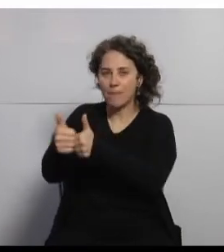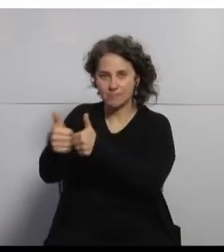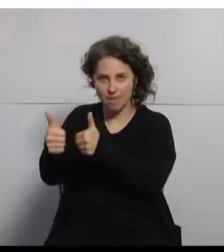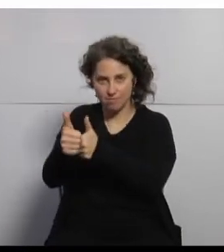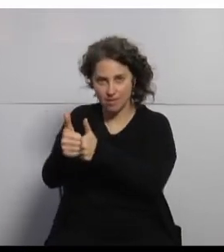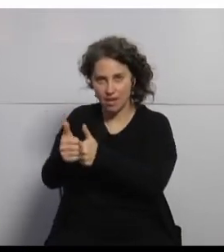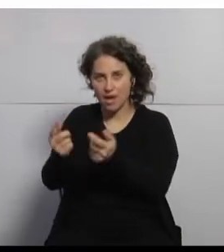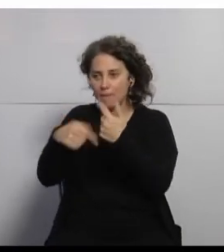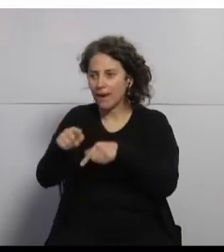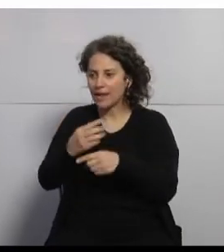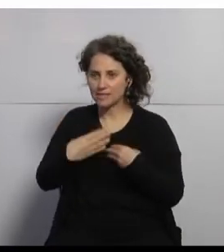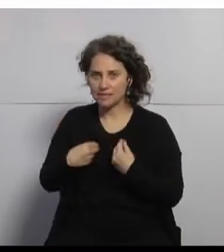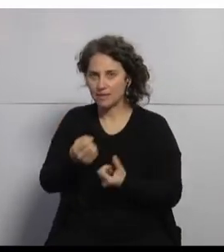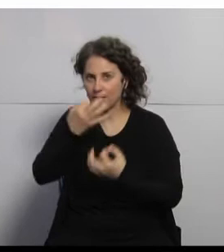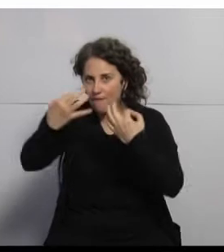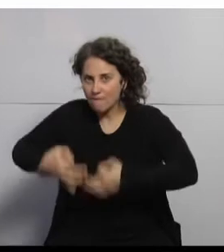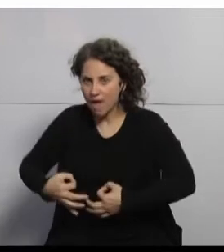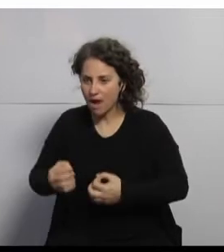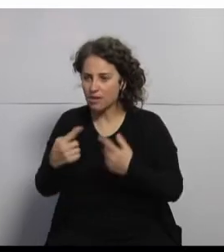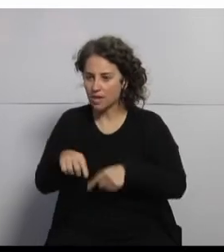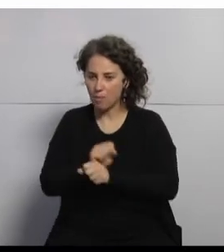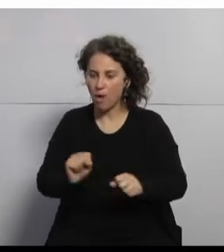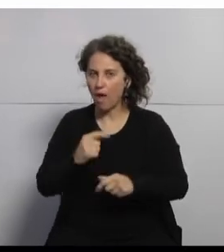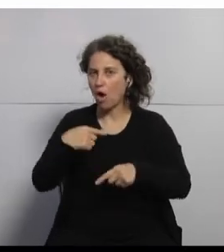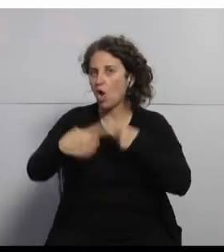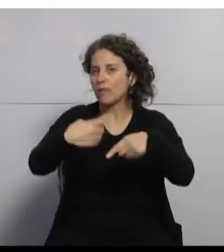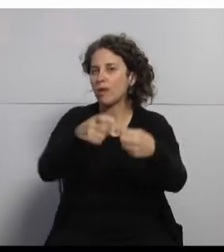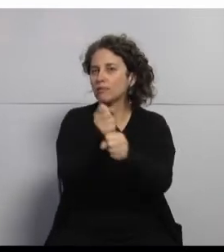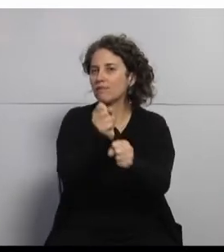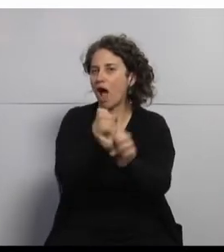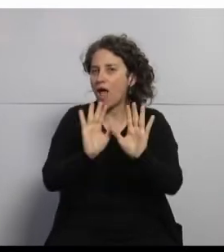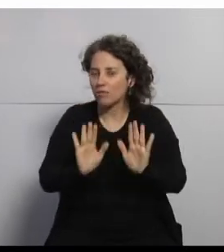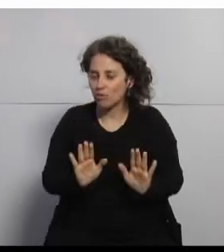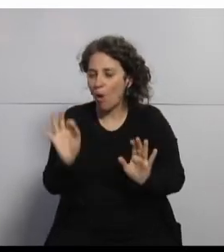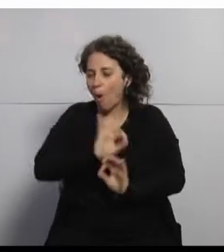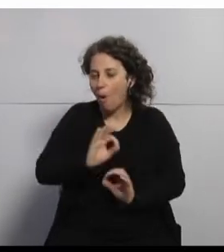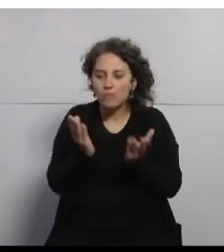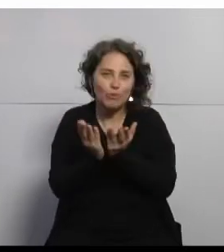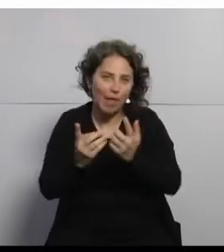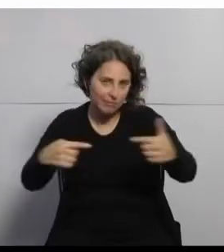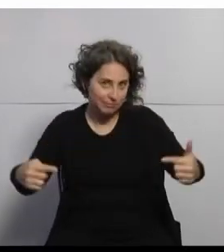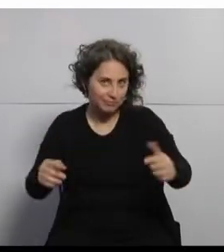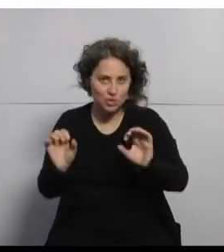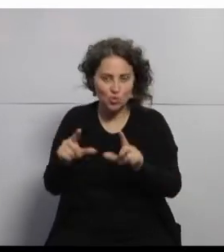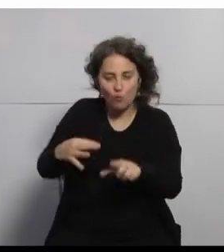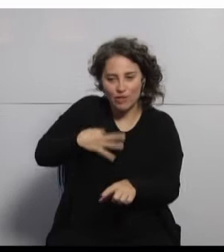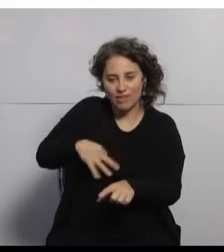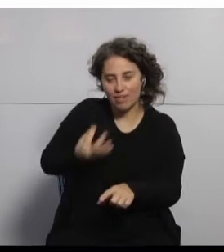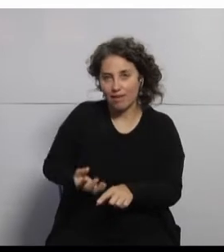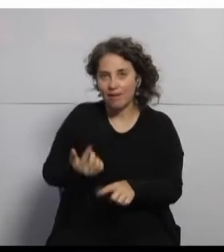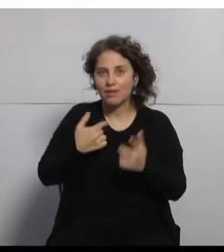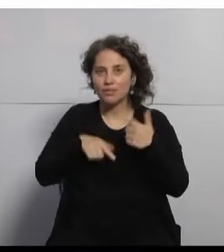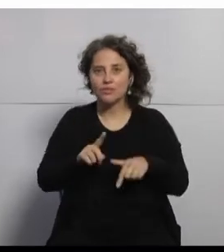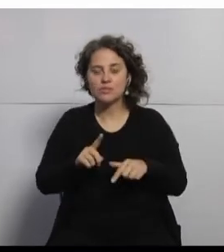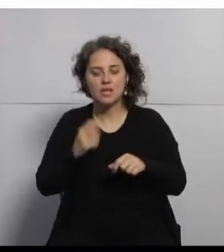estado de bienestar y obviamente de productividad. Eso es profundamente importante porque nosotros normalmente hemos hecho esas